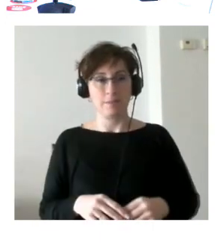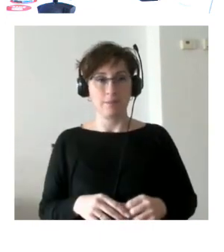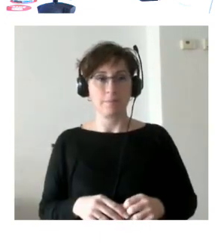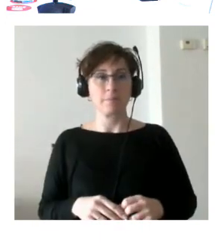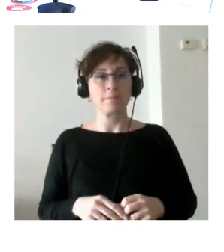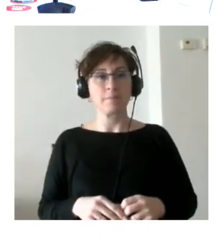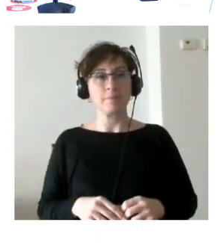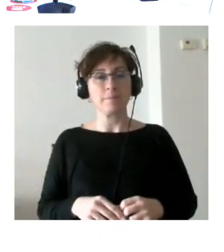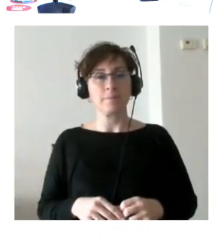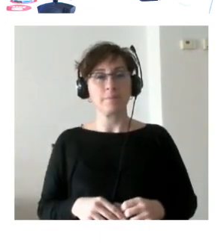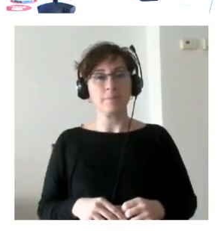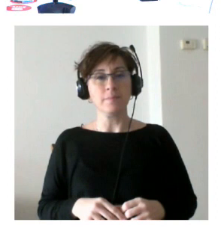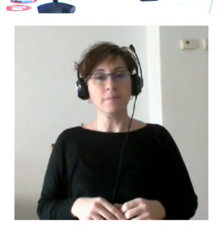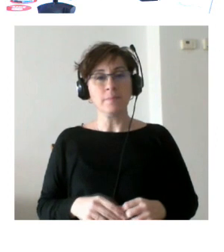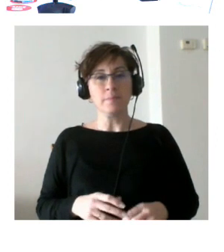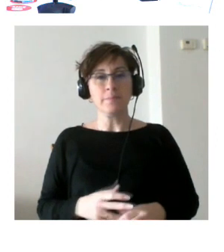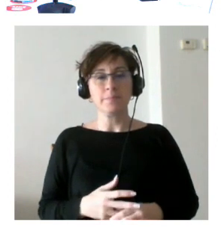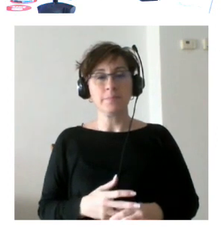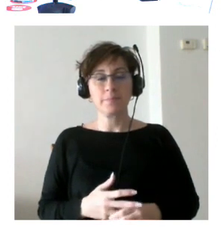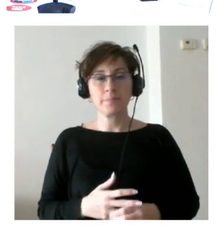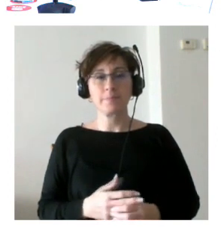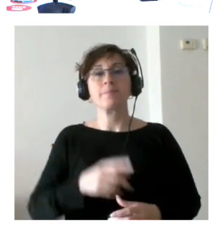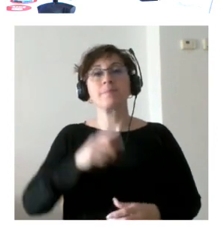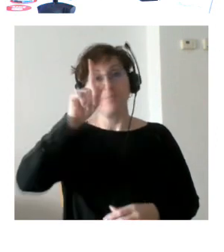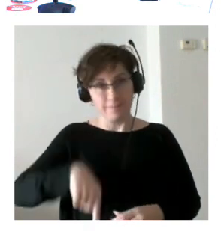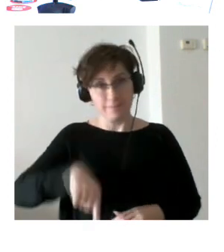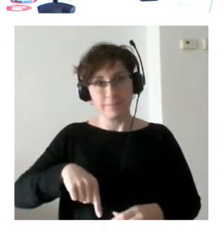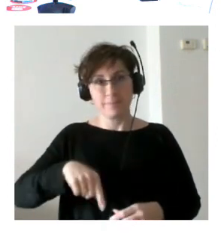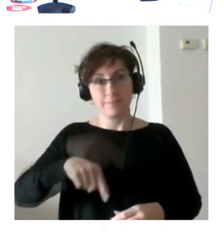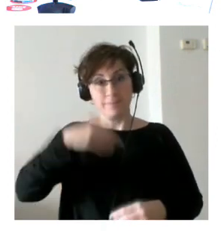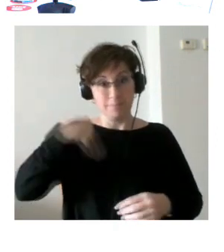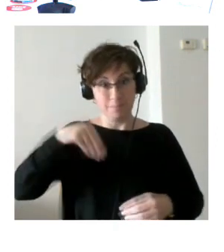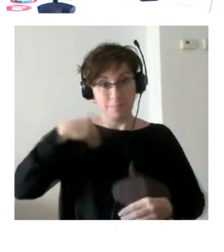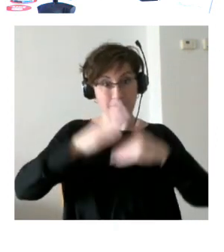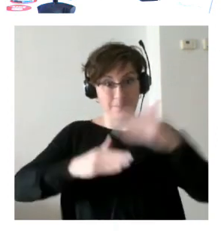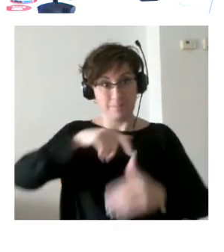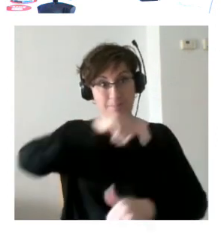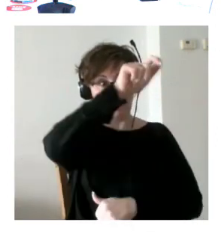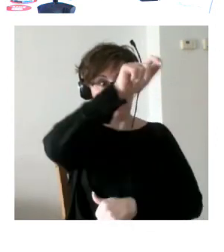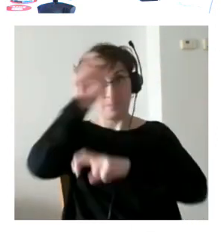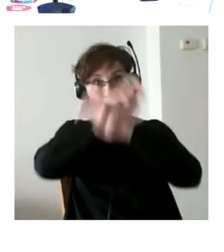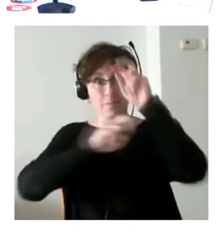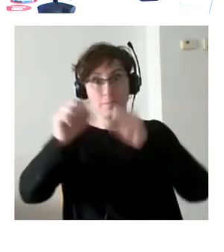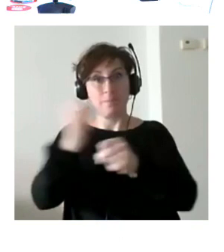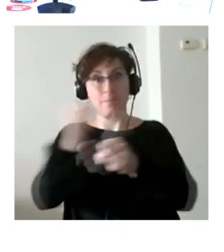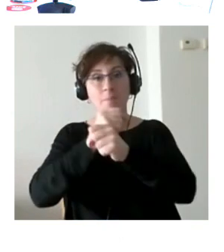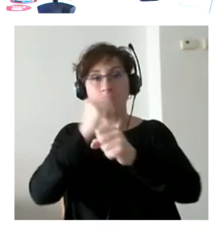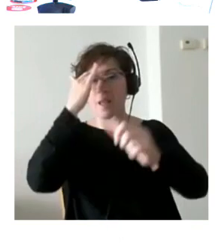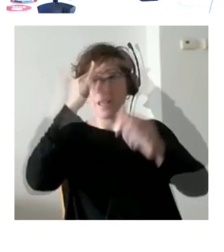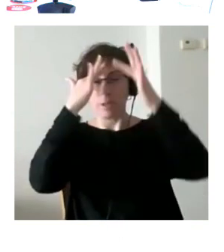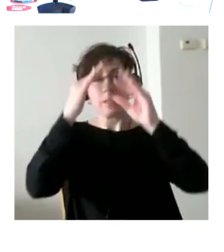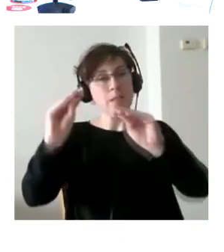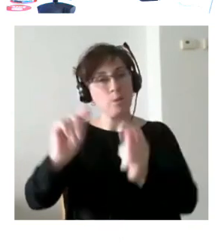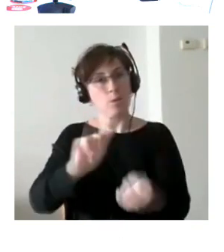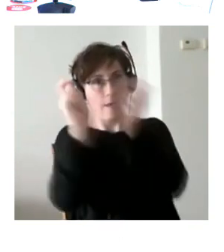por otra parte también tiene que ver con un cambio de expectativa de las propias personas que están buscando empleo o a mí me gustaba mucho cuando